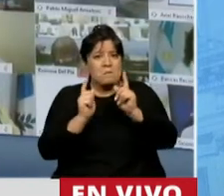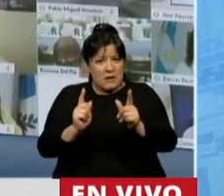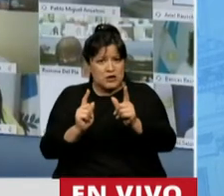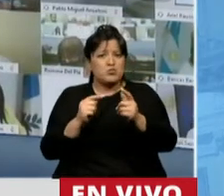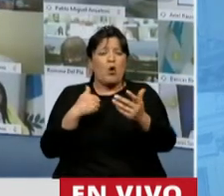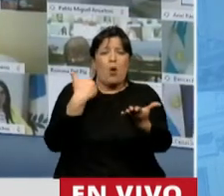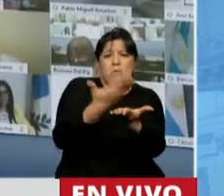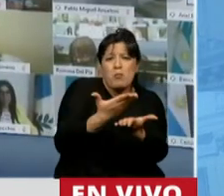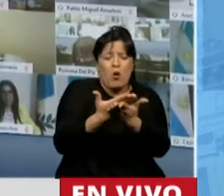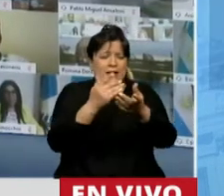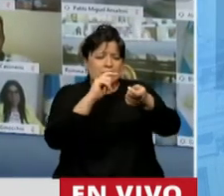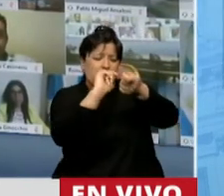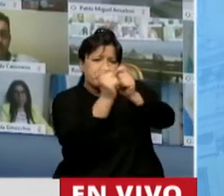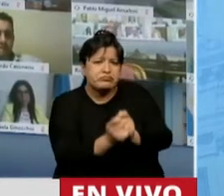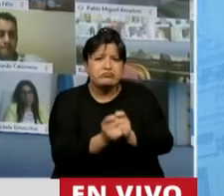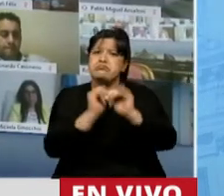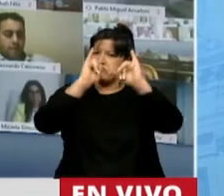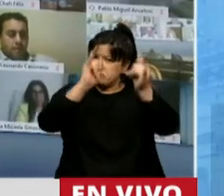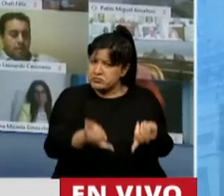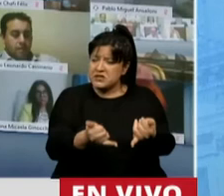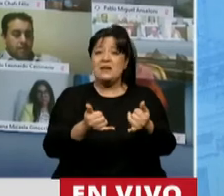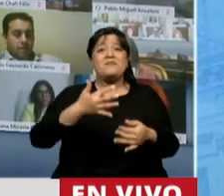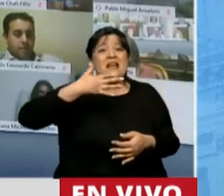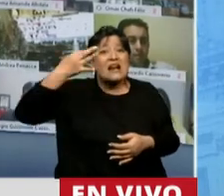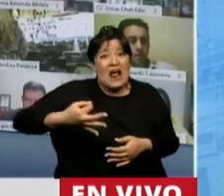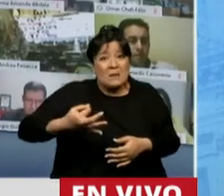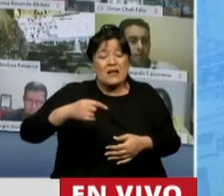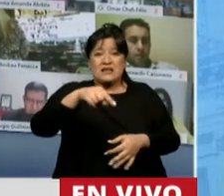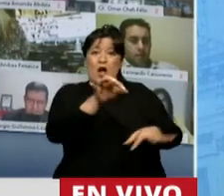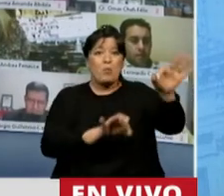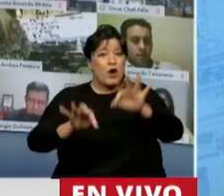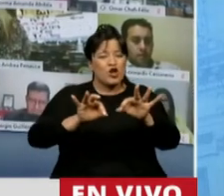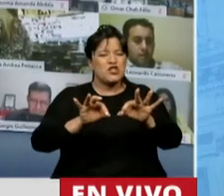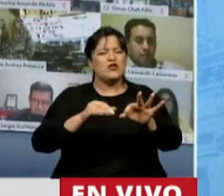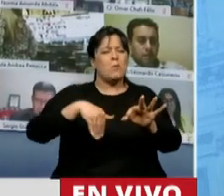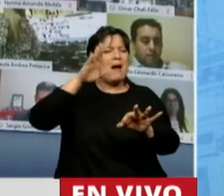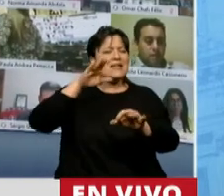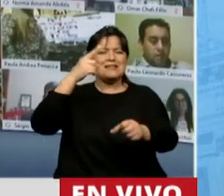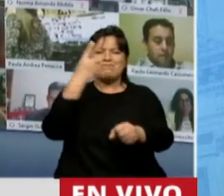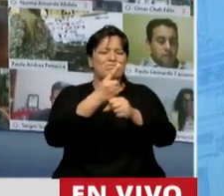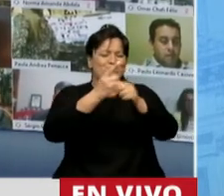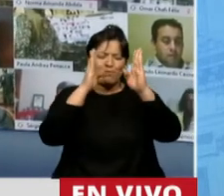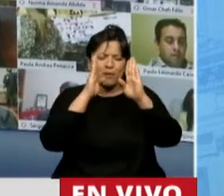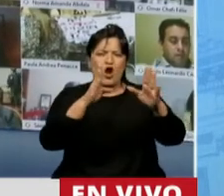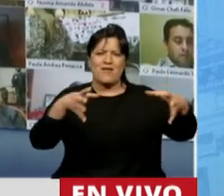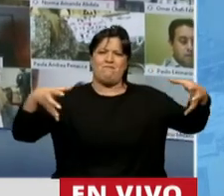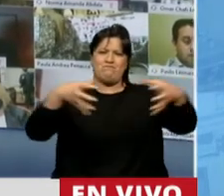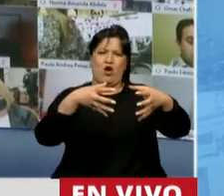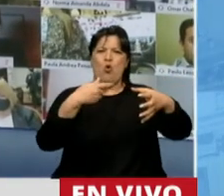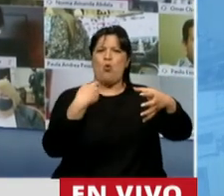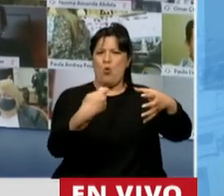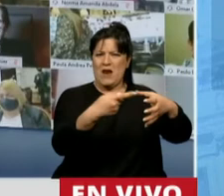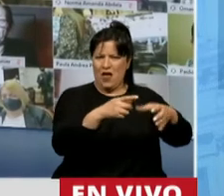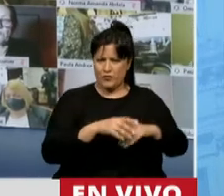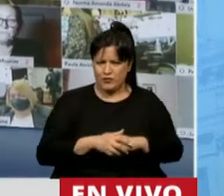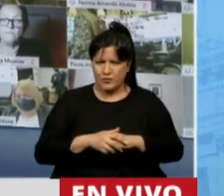realizando a este proyecto que realmente lo que tenemos como prioridad es a nuestros jubilados. Y también